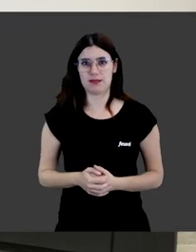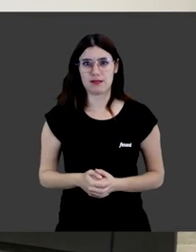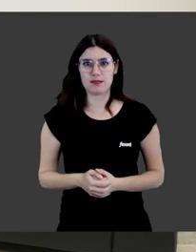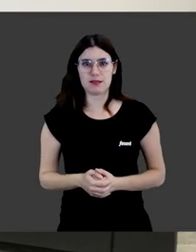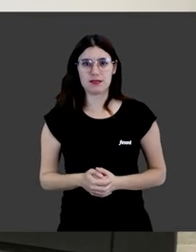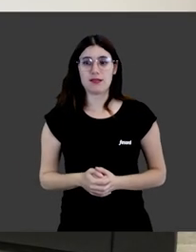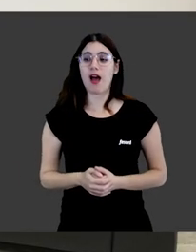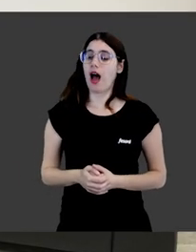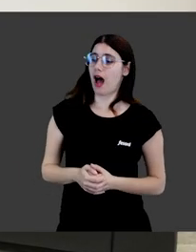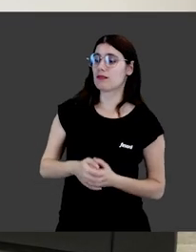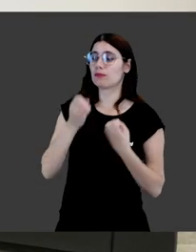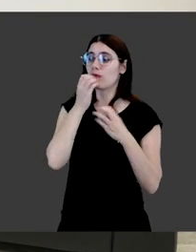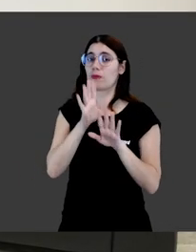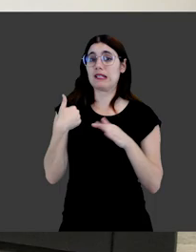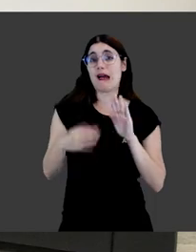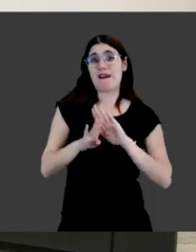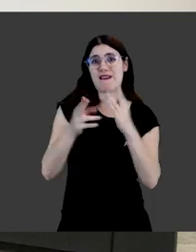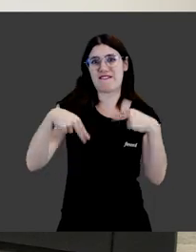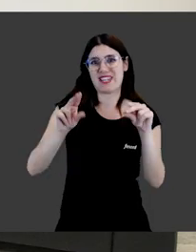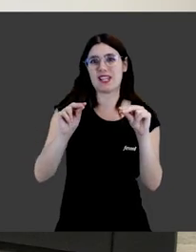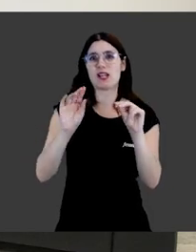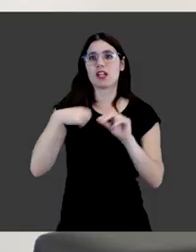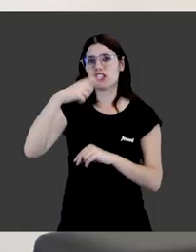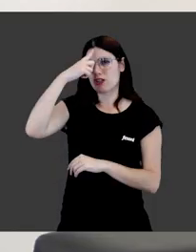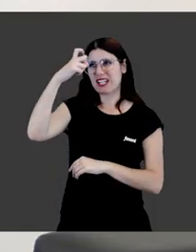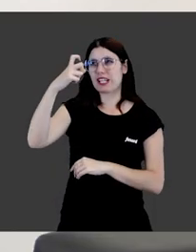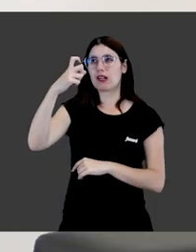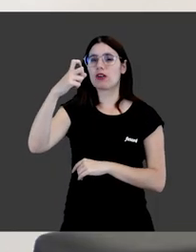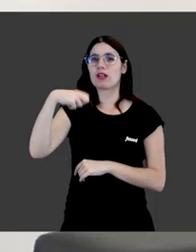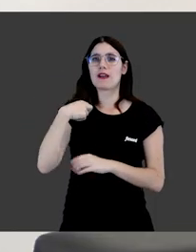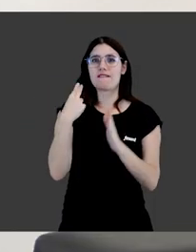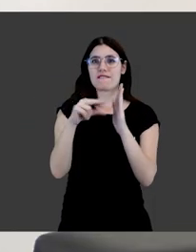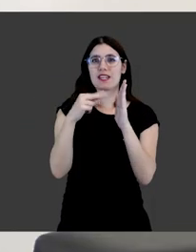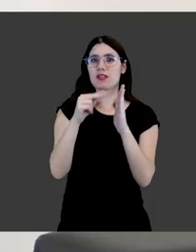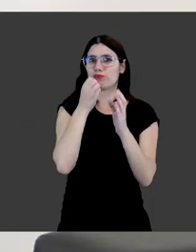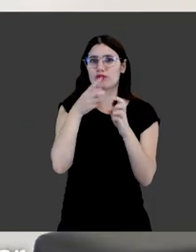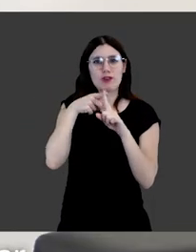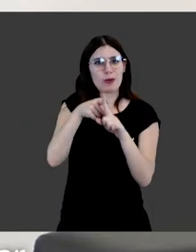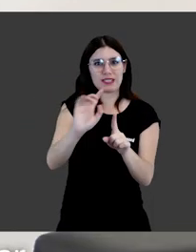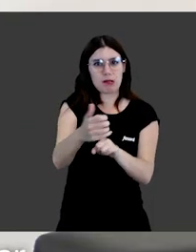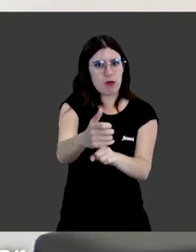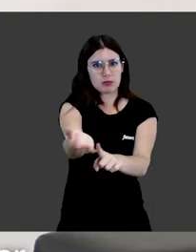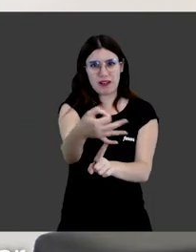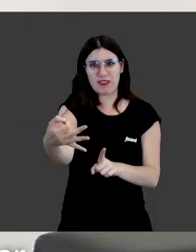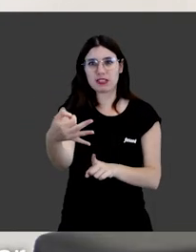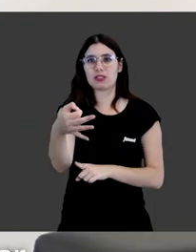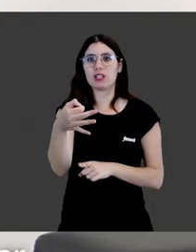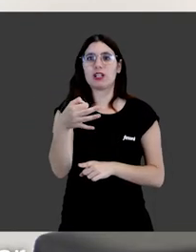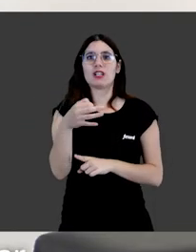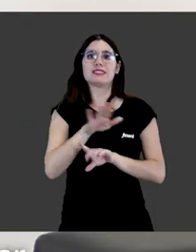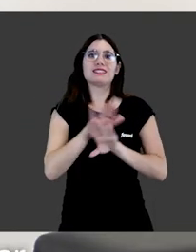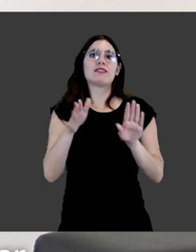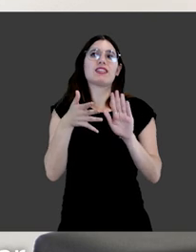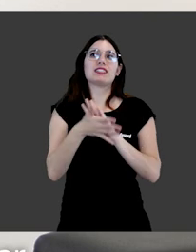detallada. Bueno, yo estamos llegando al final. Ya creo que el vídeo cumplirá sus objetivos, que no